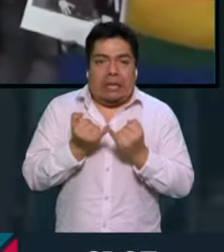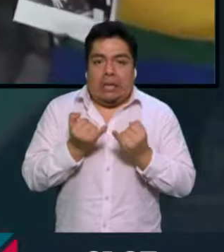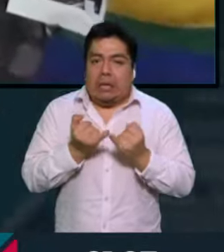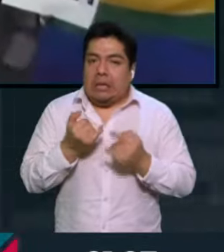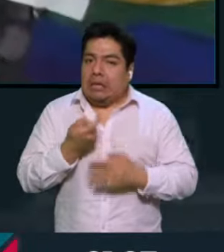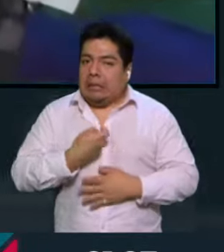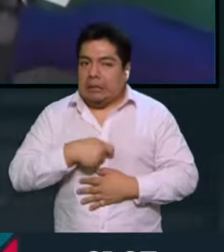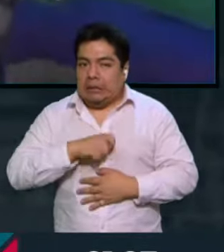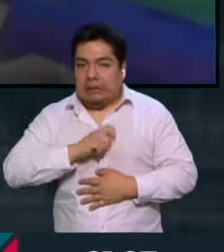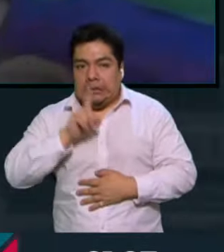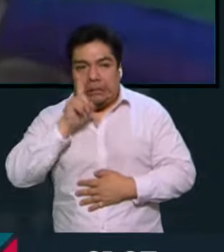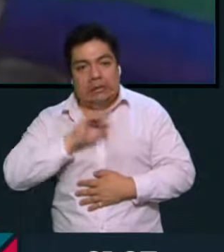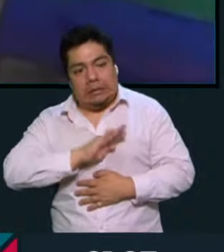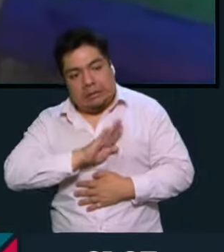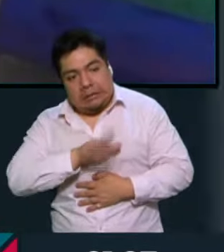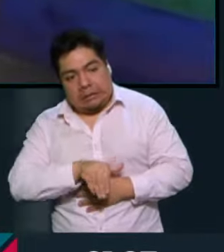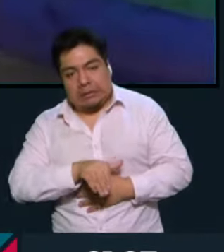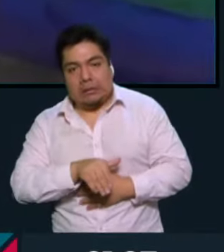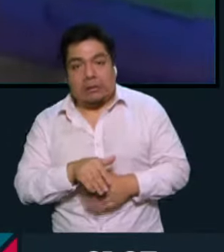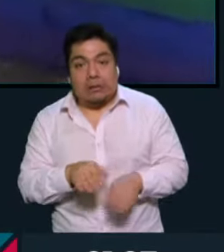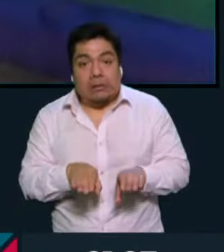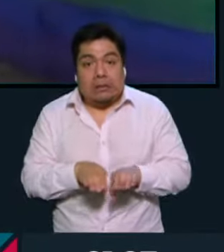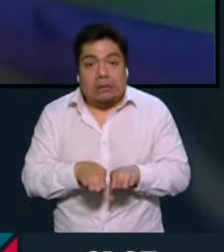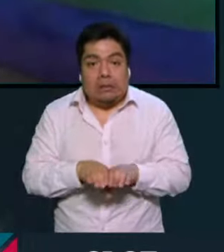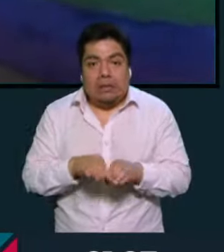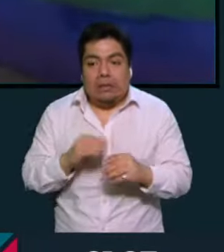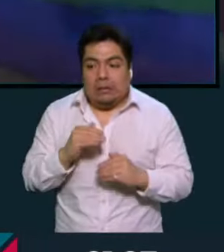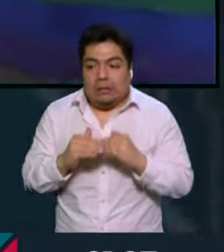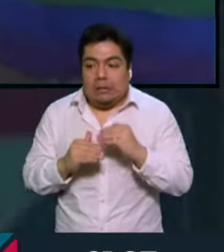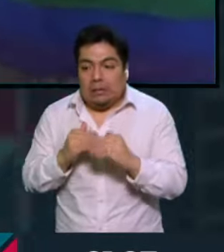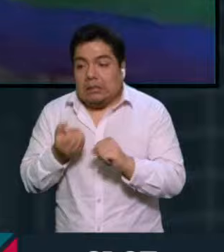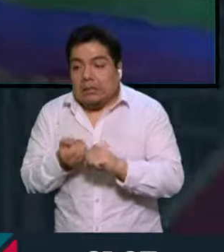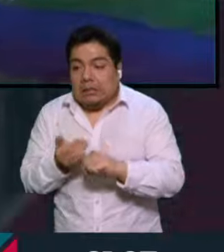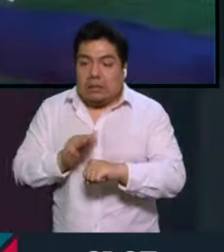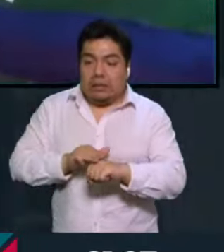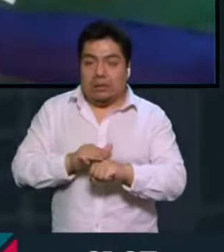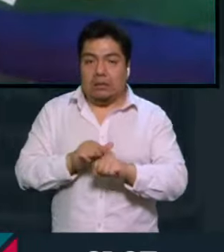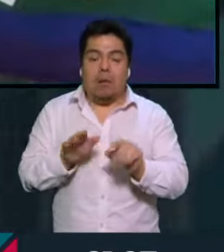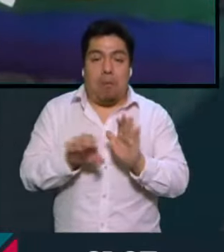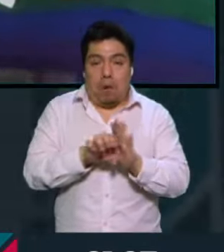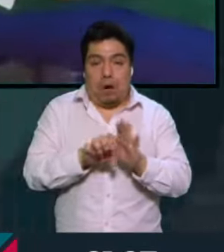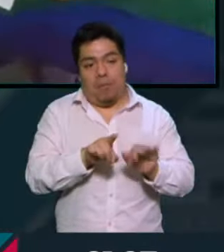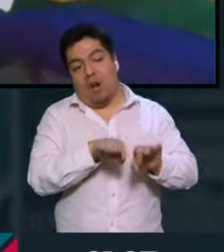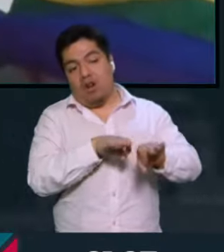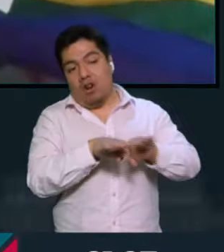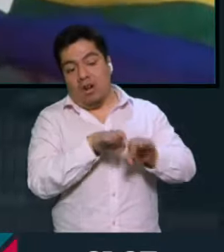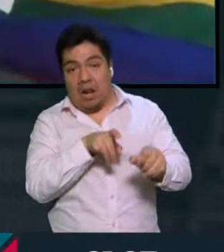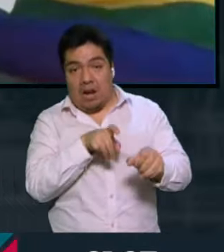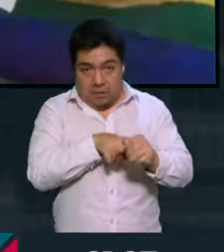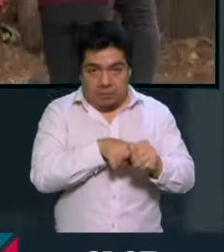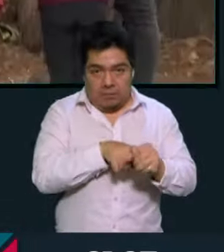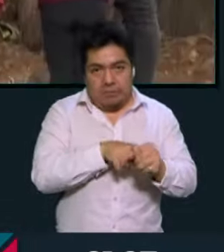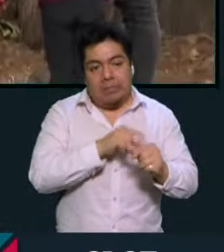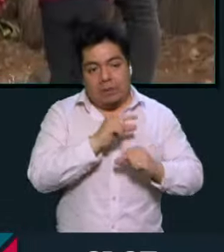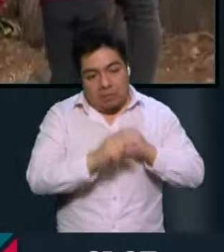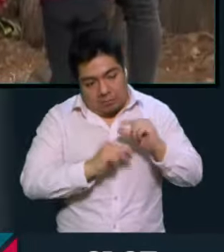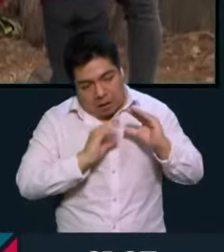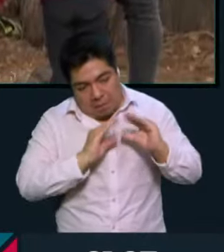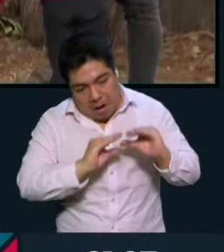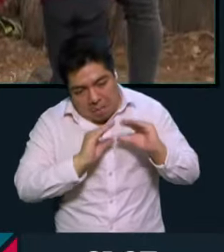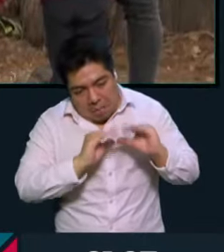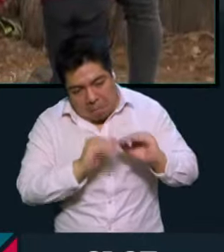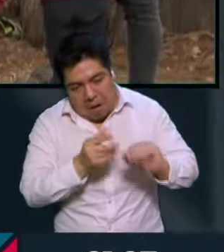de las mujeres trans, y que también cómo se van colocando sistemáticamente en lo laboral, también en lo laboral construir políticas